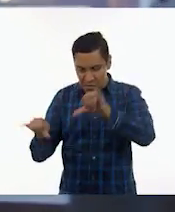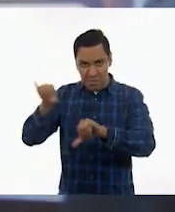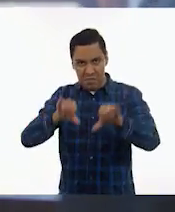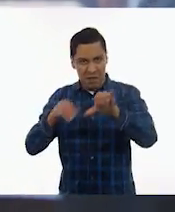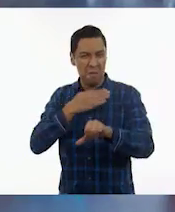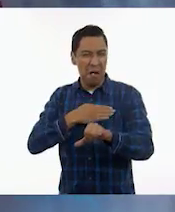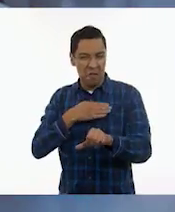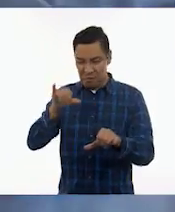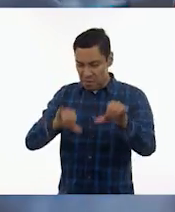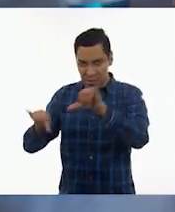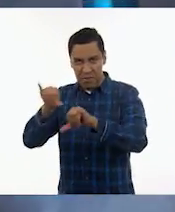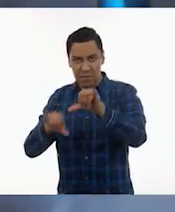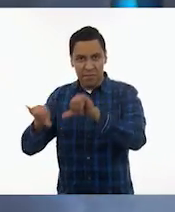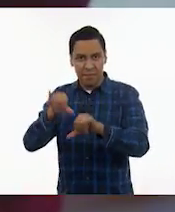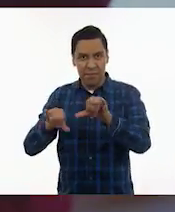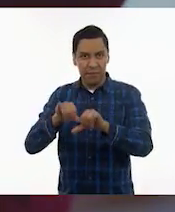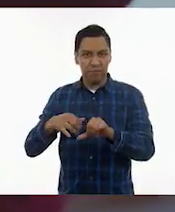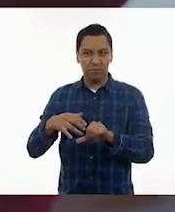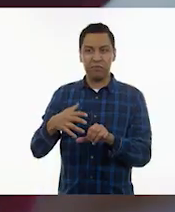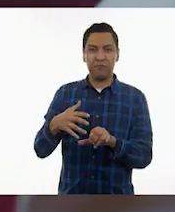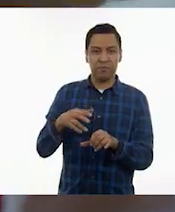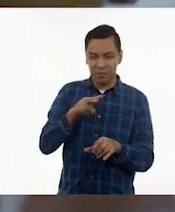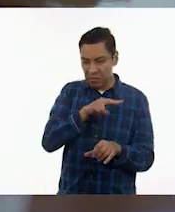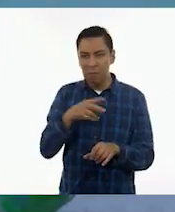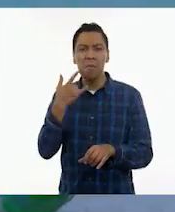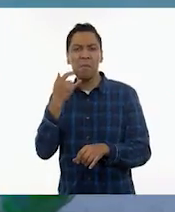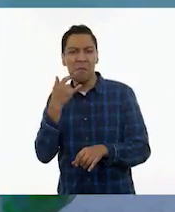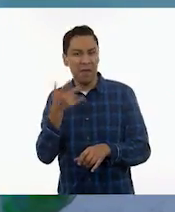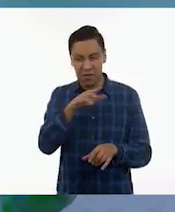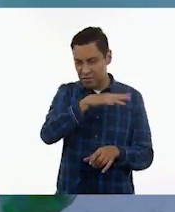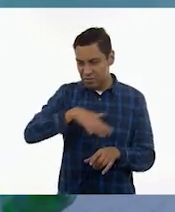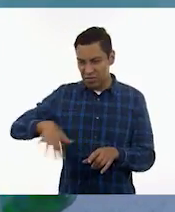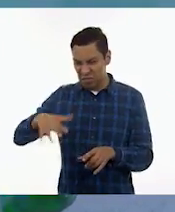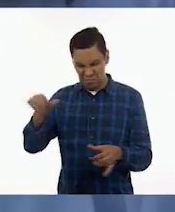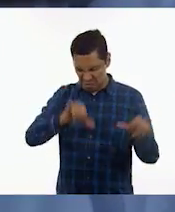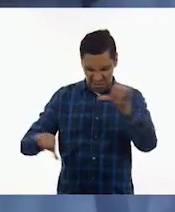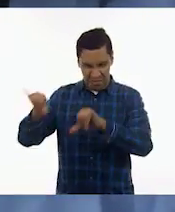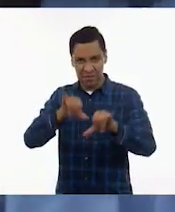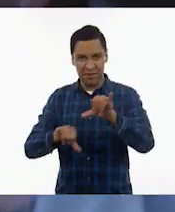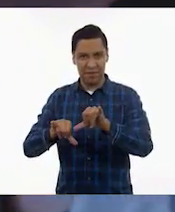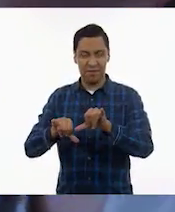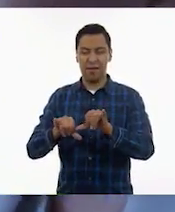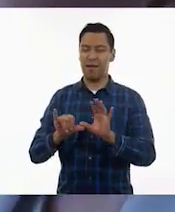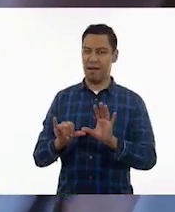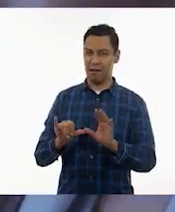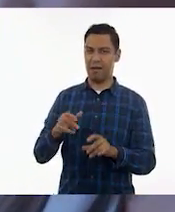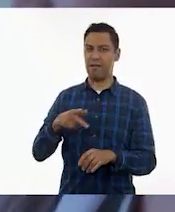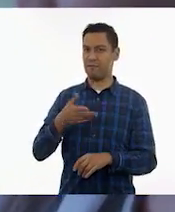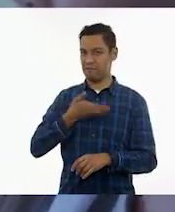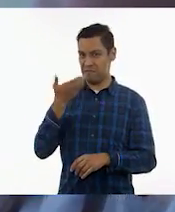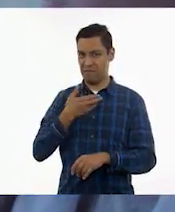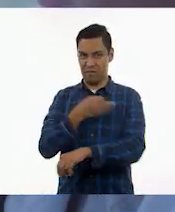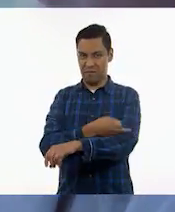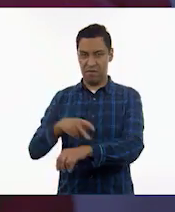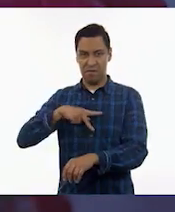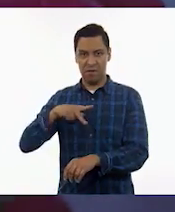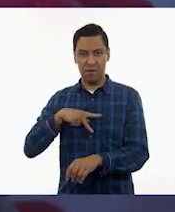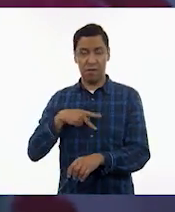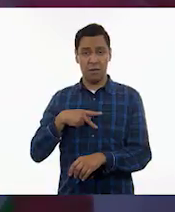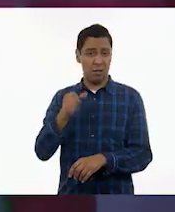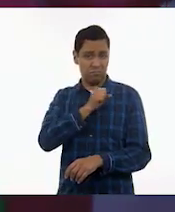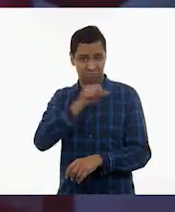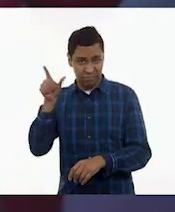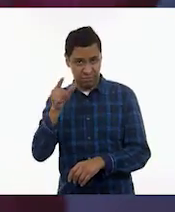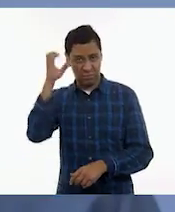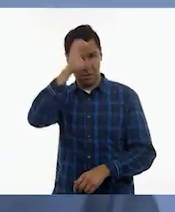y explorando todo lo que me encontraba a mi paso. En mi familia no era tan común que alguna mujer estudiara profesionalmente alguna